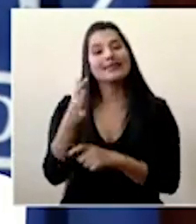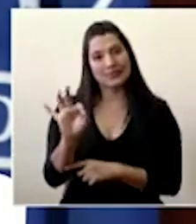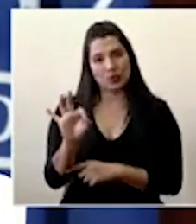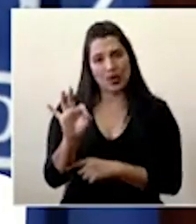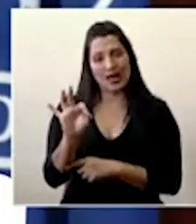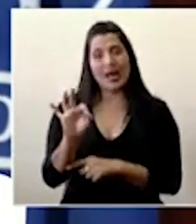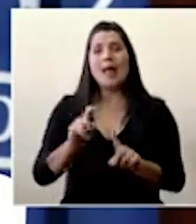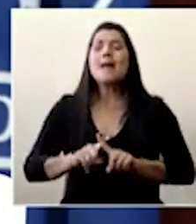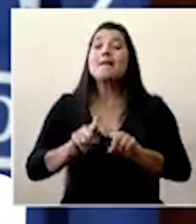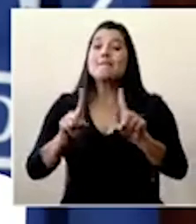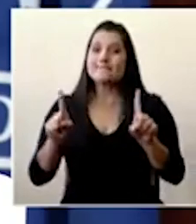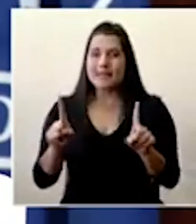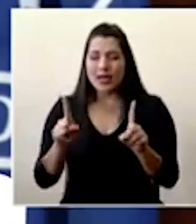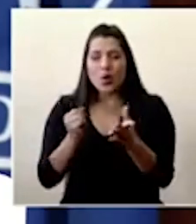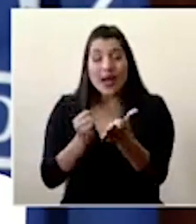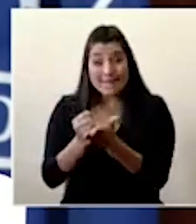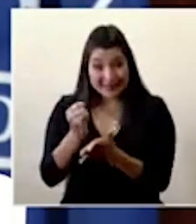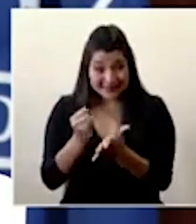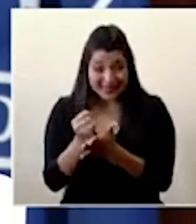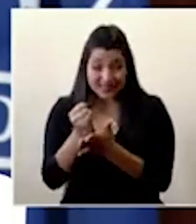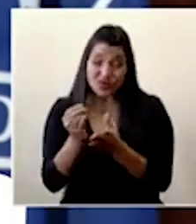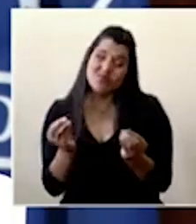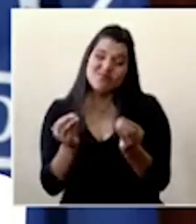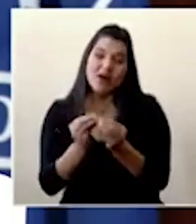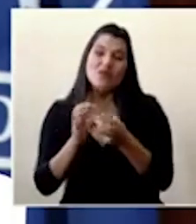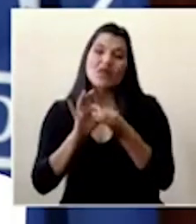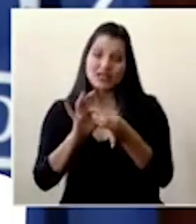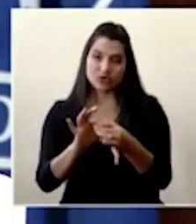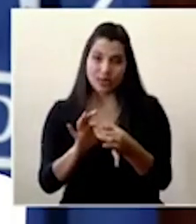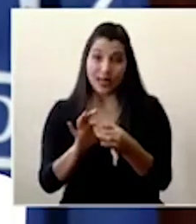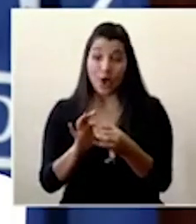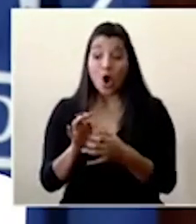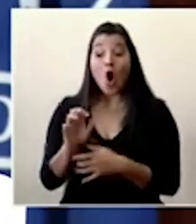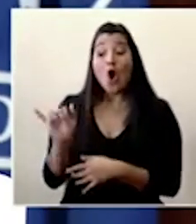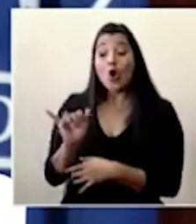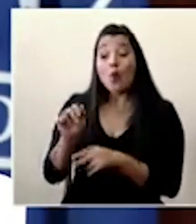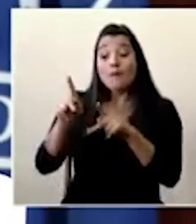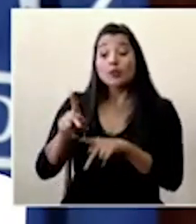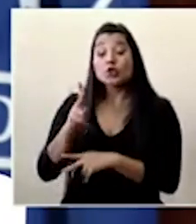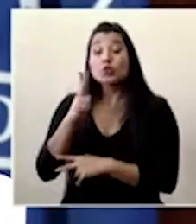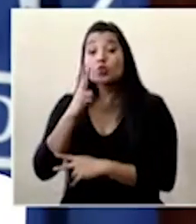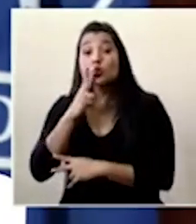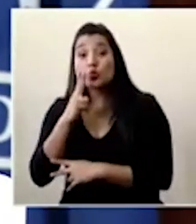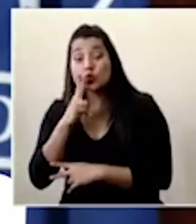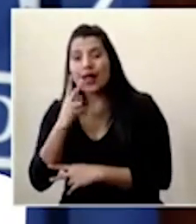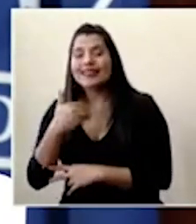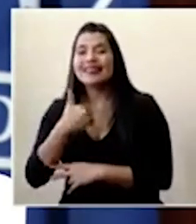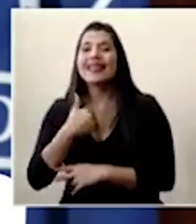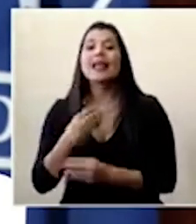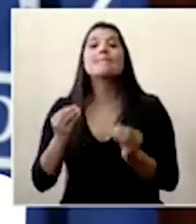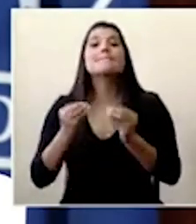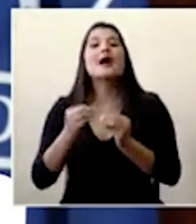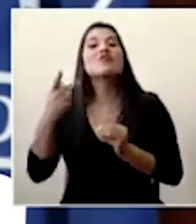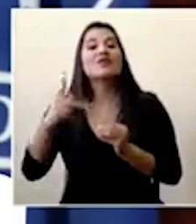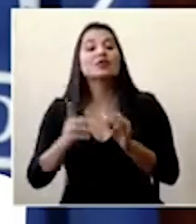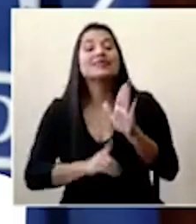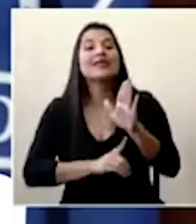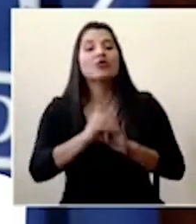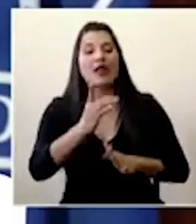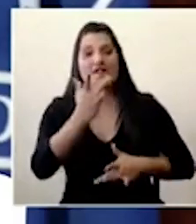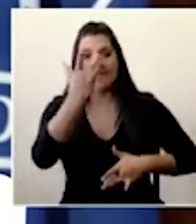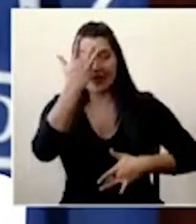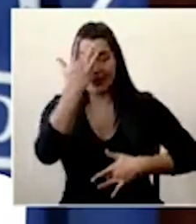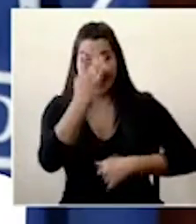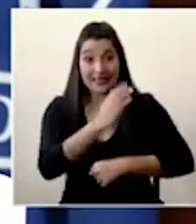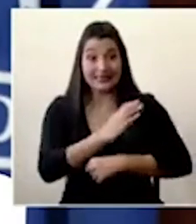la relación estadística que se ha hecho es que, como factor de riesgo de las enfermedades cardiovasculares